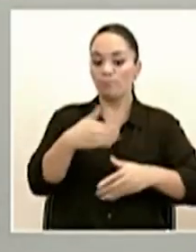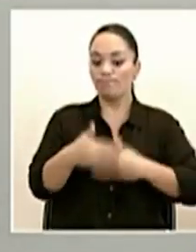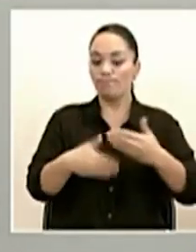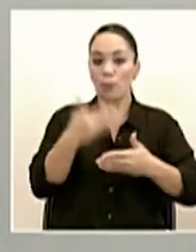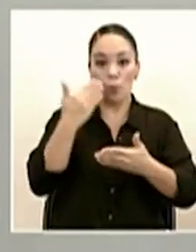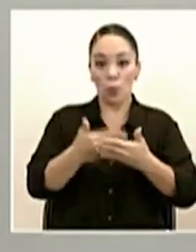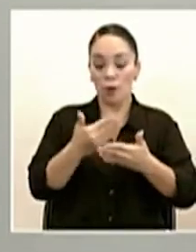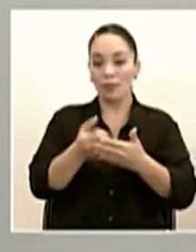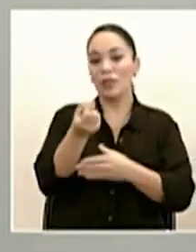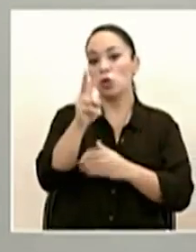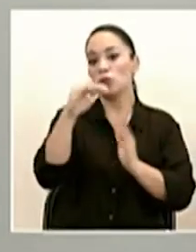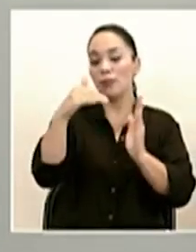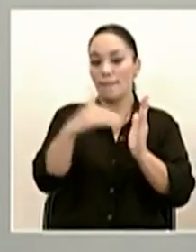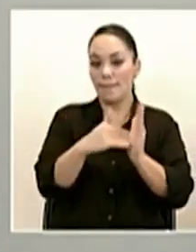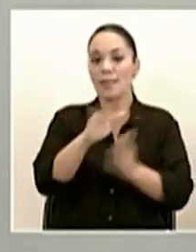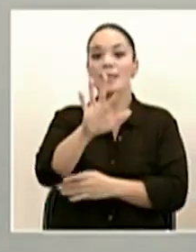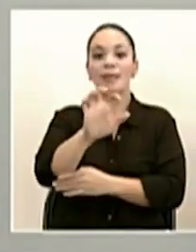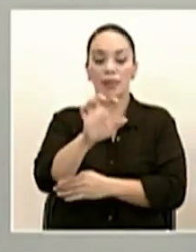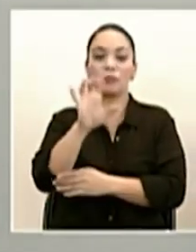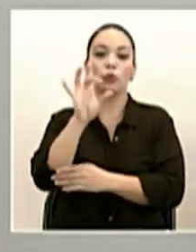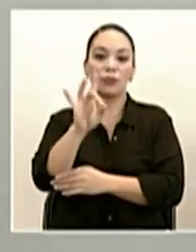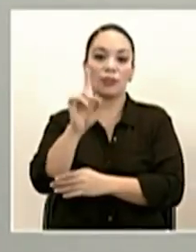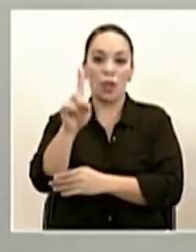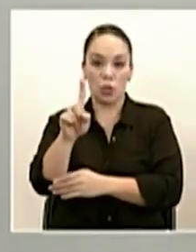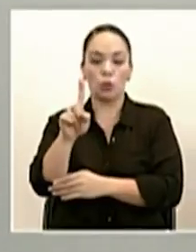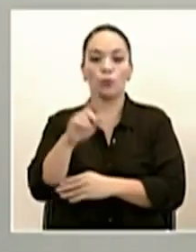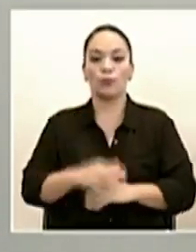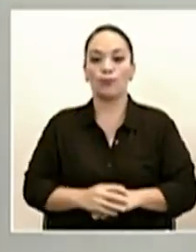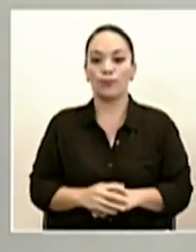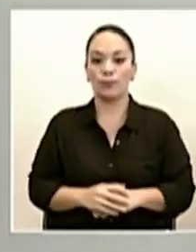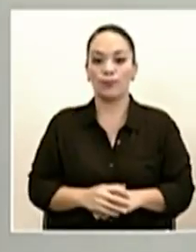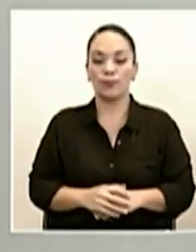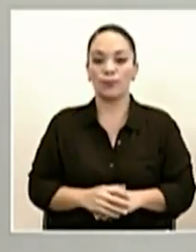de 12.581 muestras.